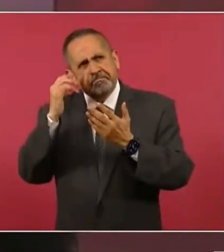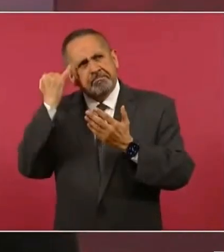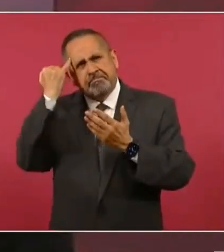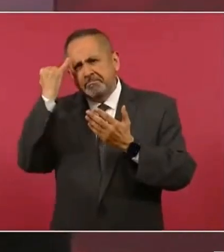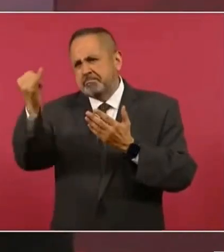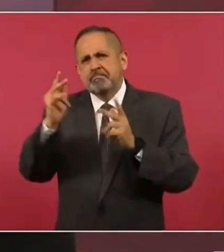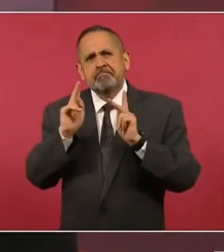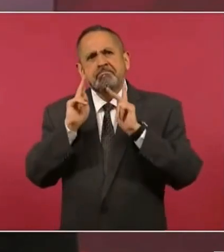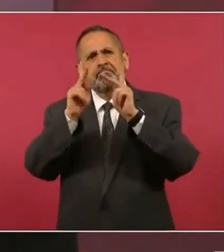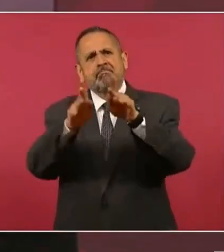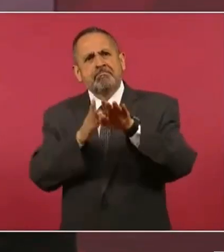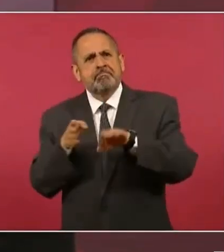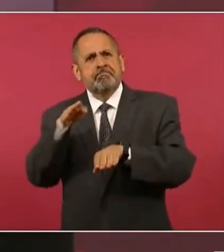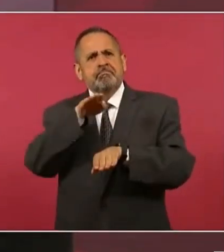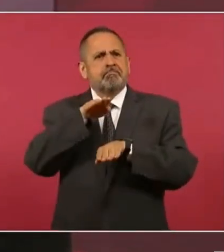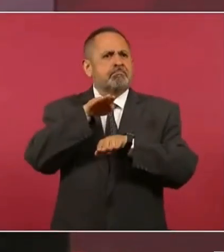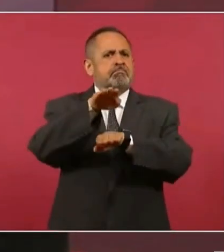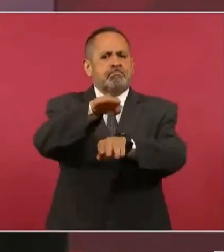propósito,